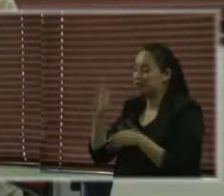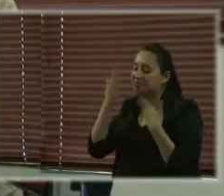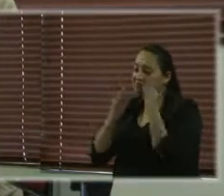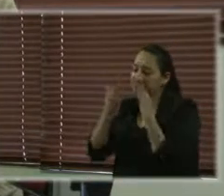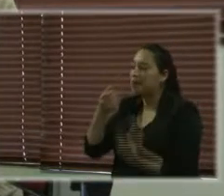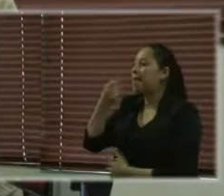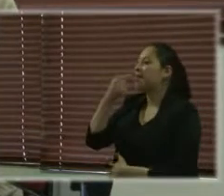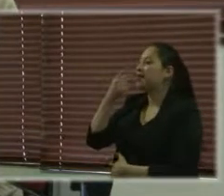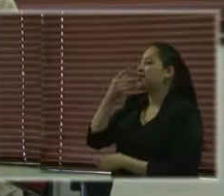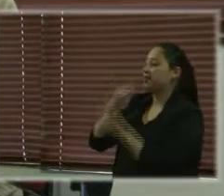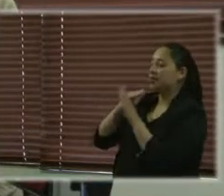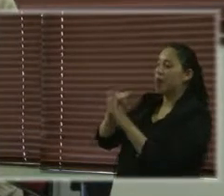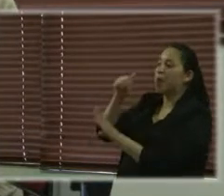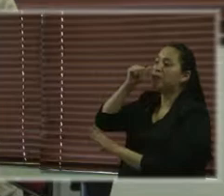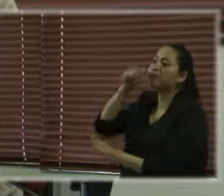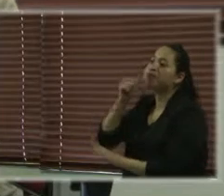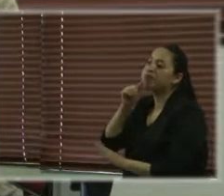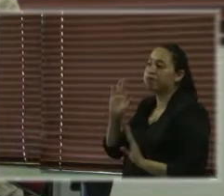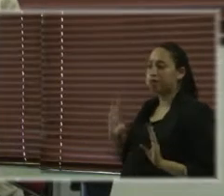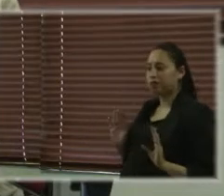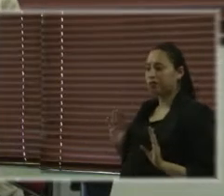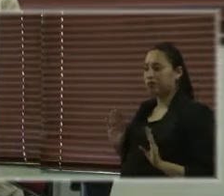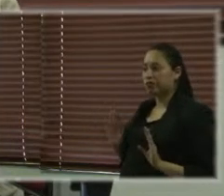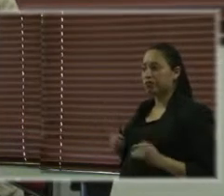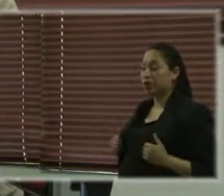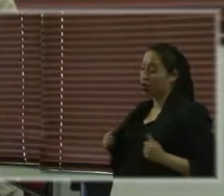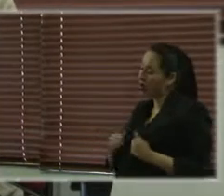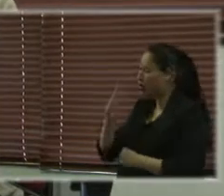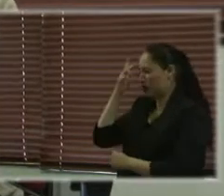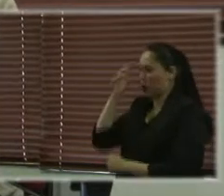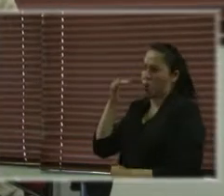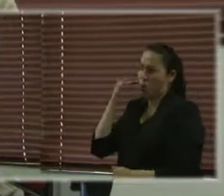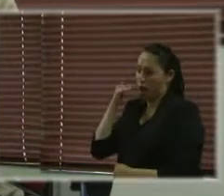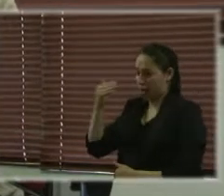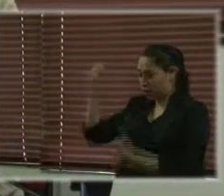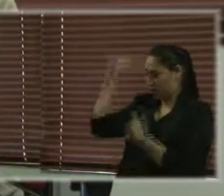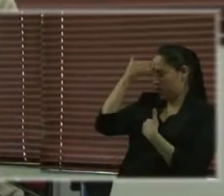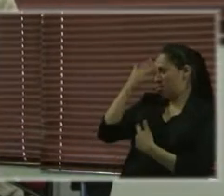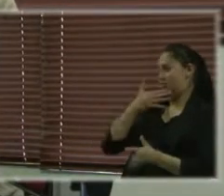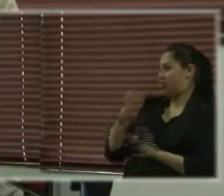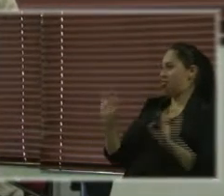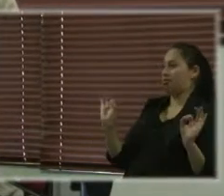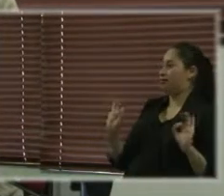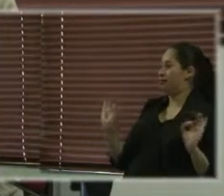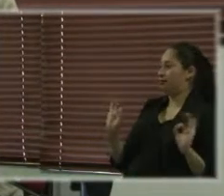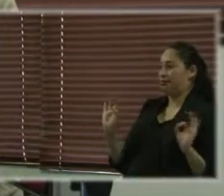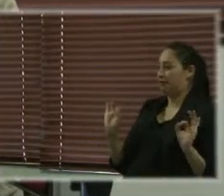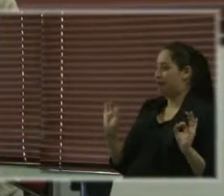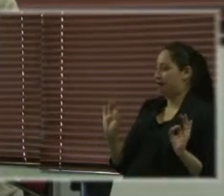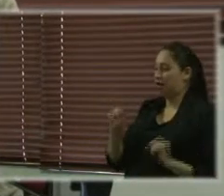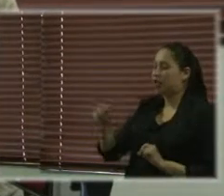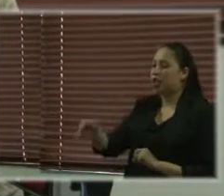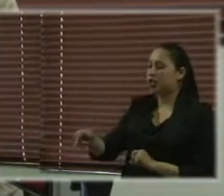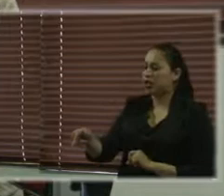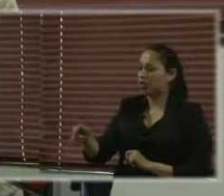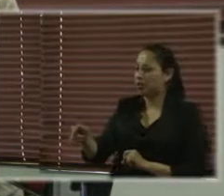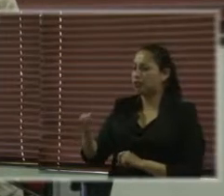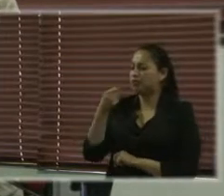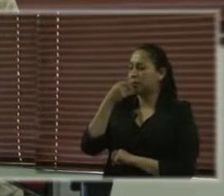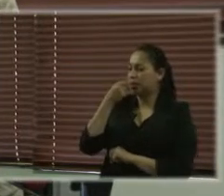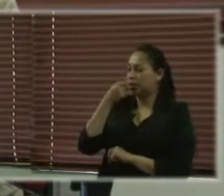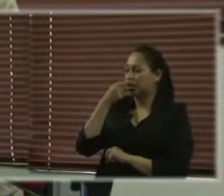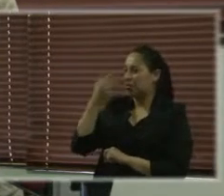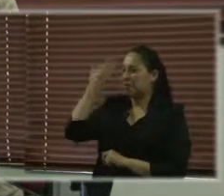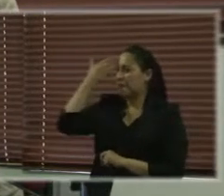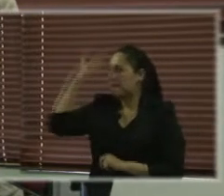ya sistemáticamente, obviamente sin su consentimiento, sino que ya era una… esterilizaciones no hemos